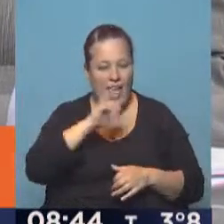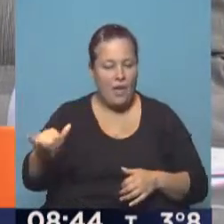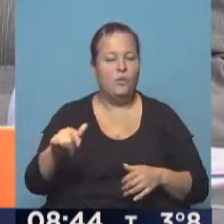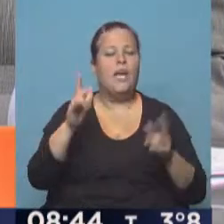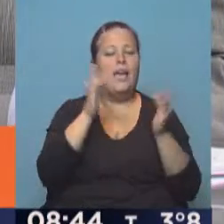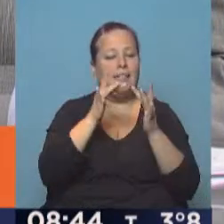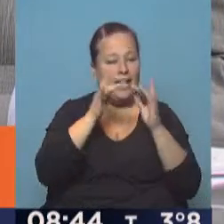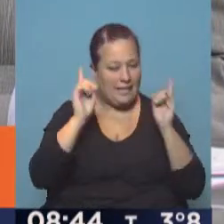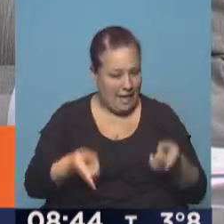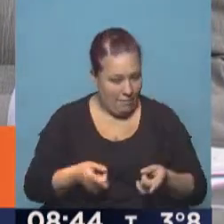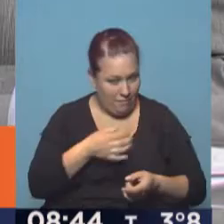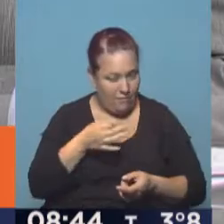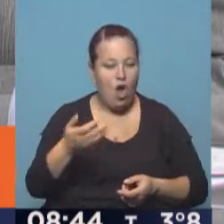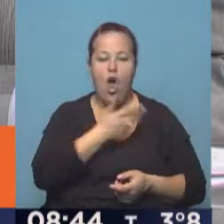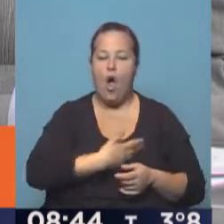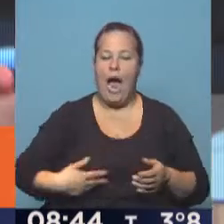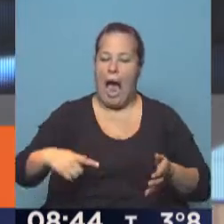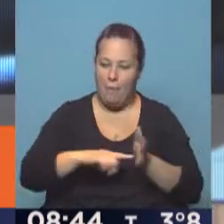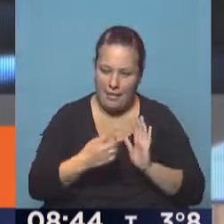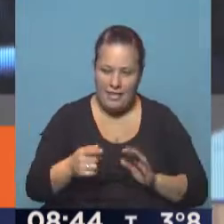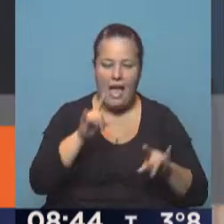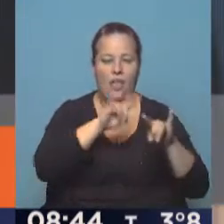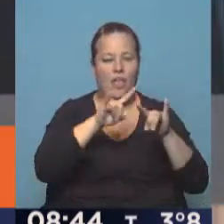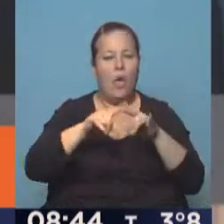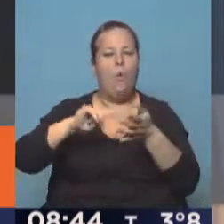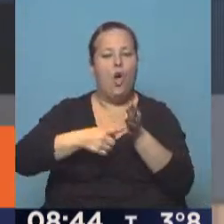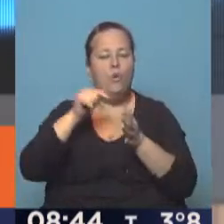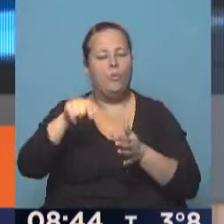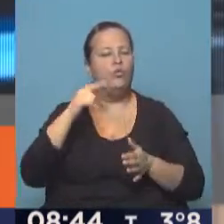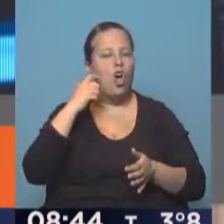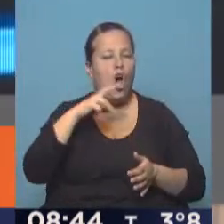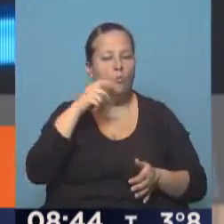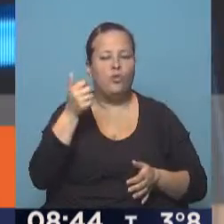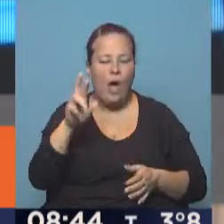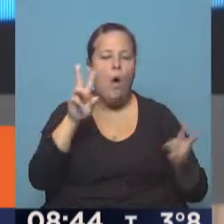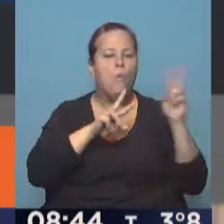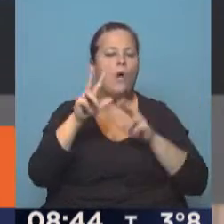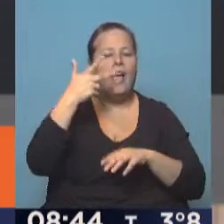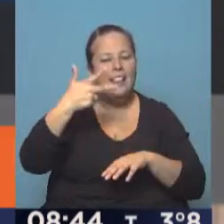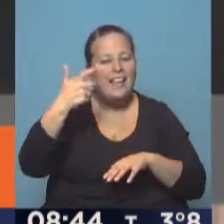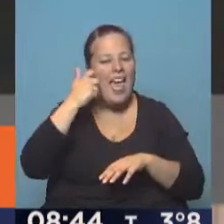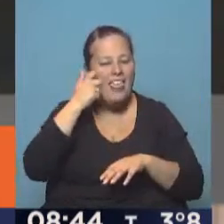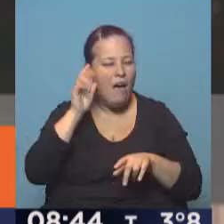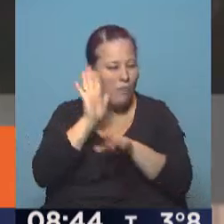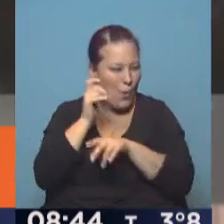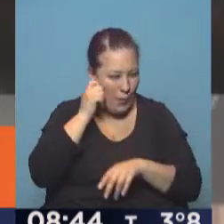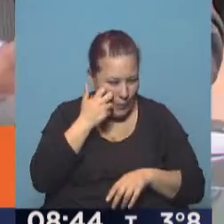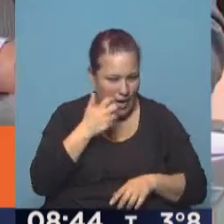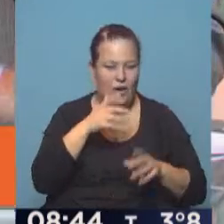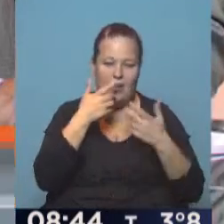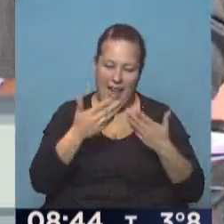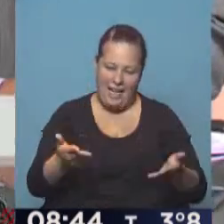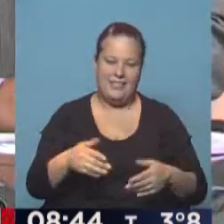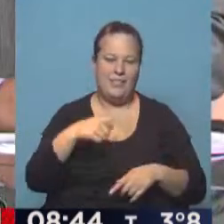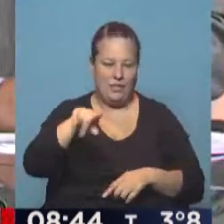la página también, ¿verdad? Del gobierno de la ciudad, www.buenosaires.gov.ar y buscamos el área de tercera edad. De tercera edad. Muchas gracias, un placer.